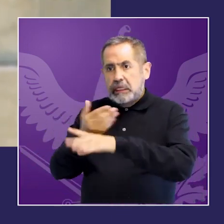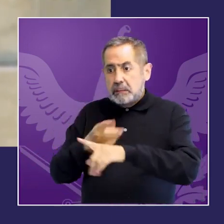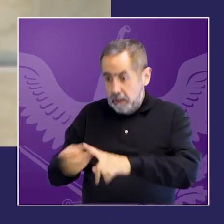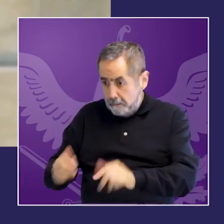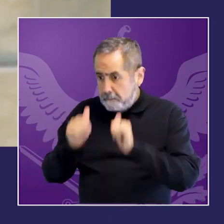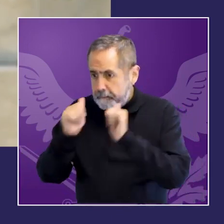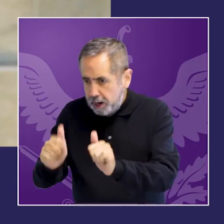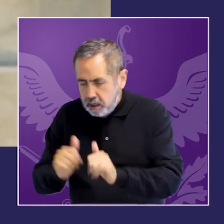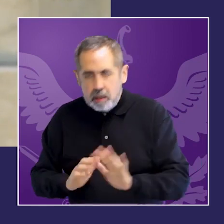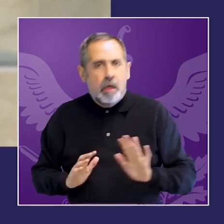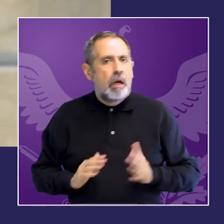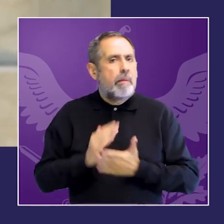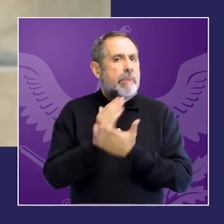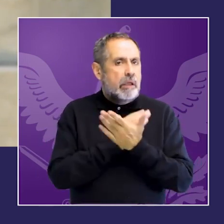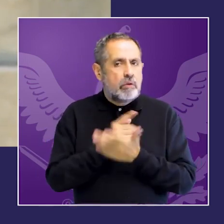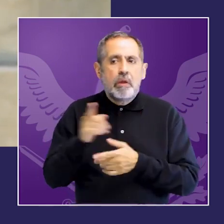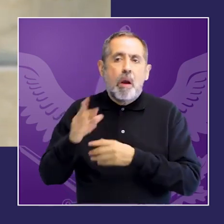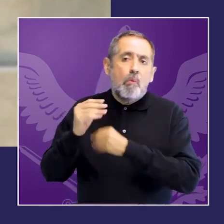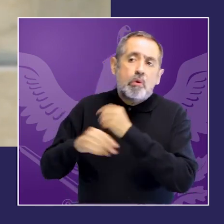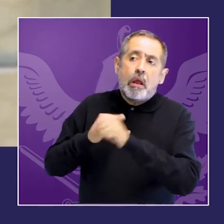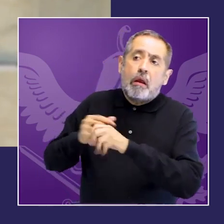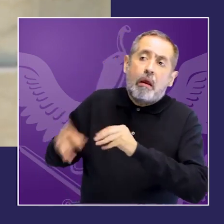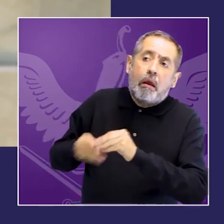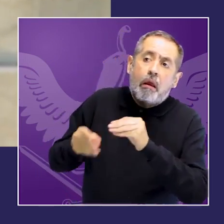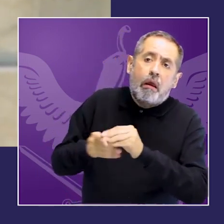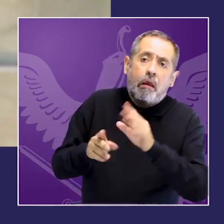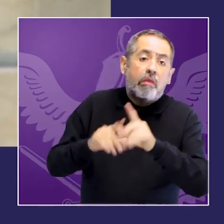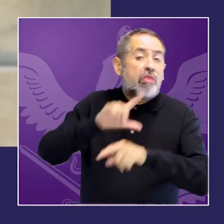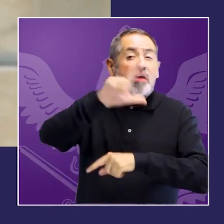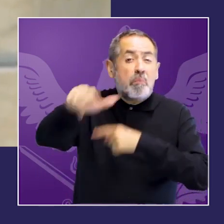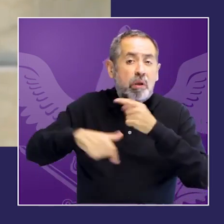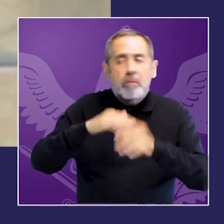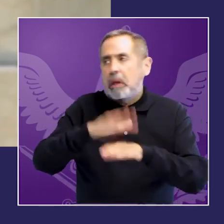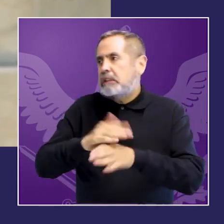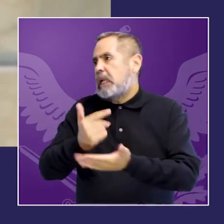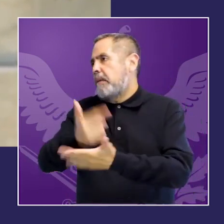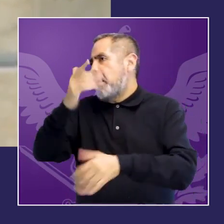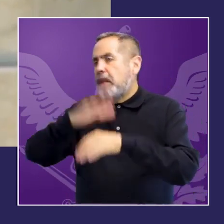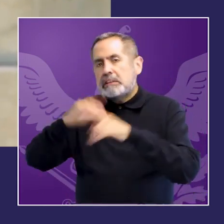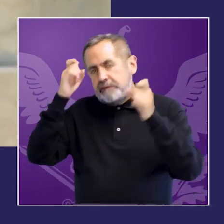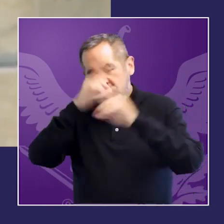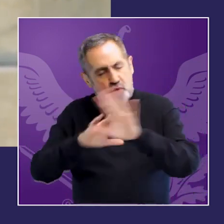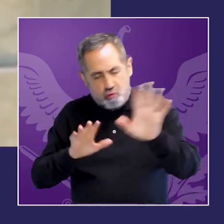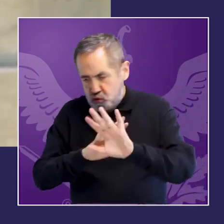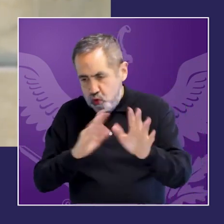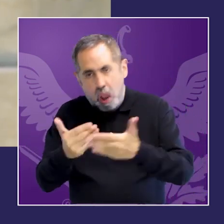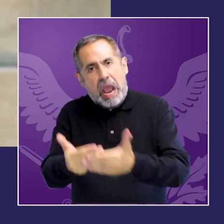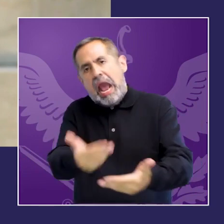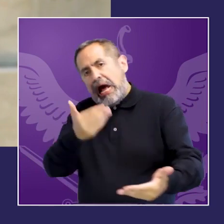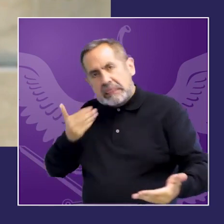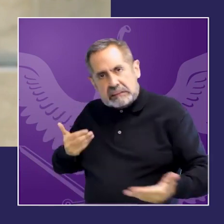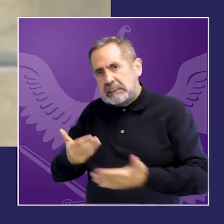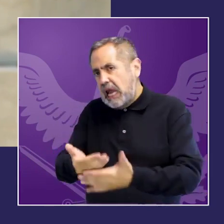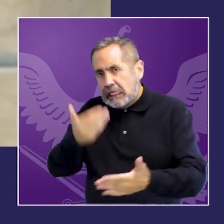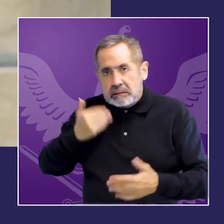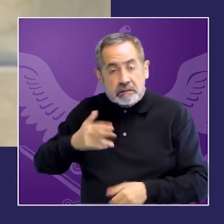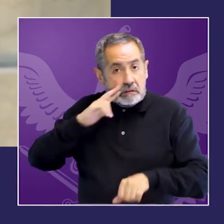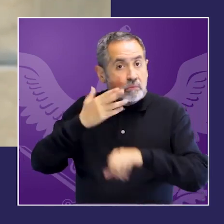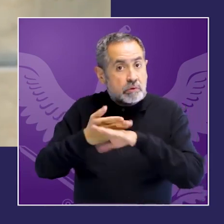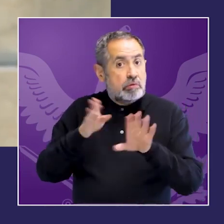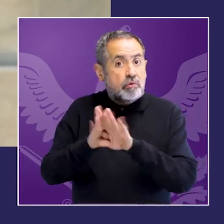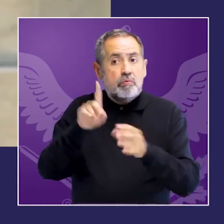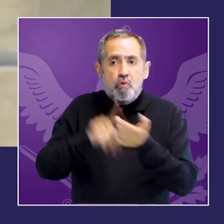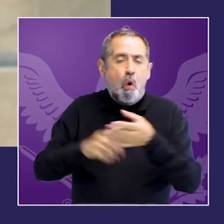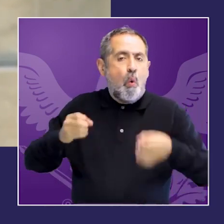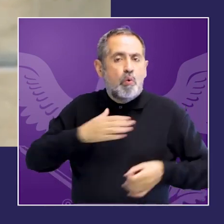de las instituciones a lo largo de los meses y acumulados en los años después todo se agrava todo se hace más difícil entonces creo que parte de